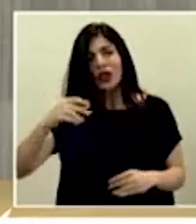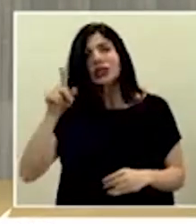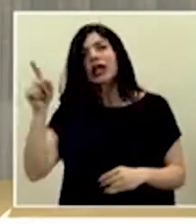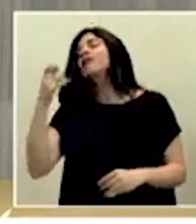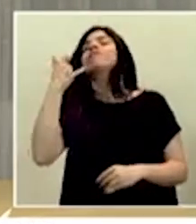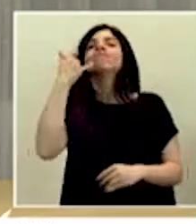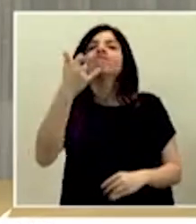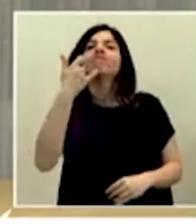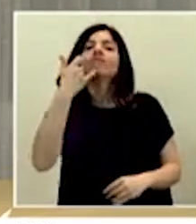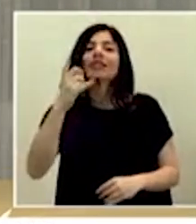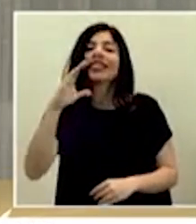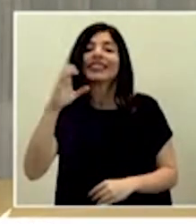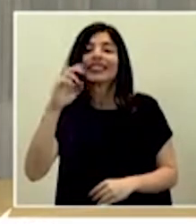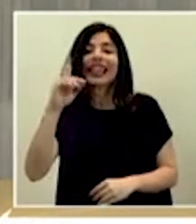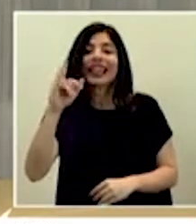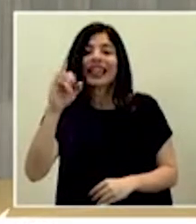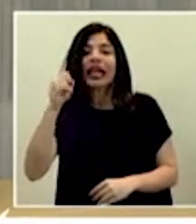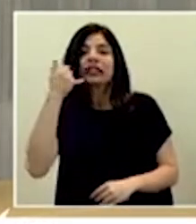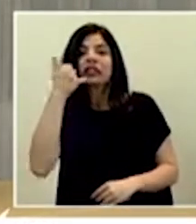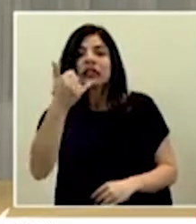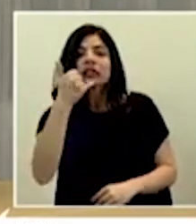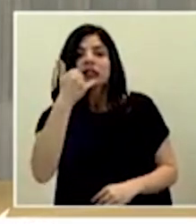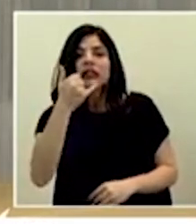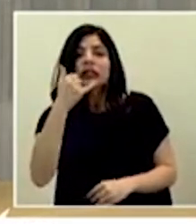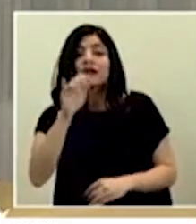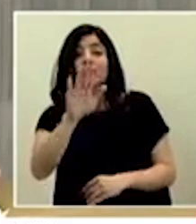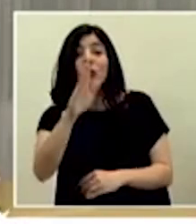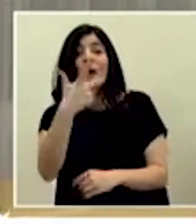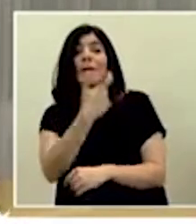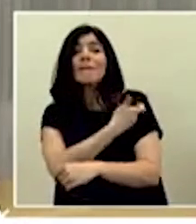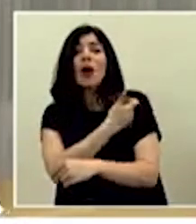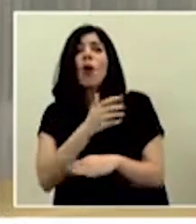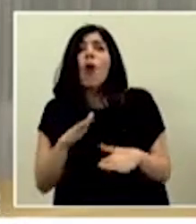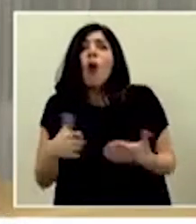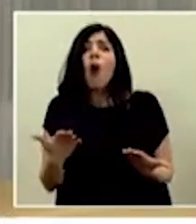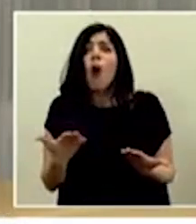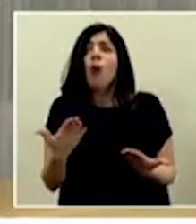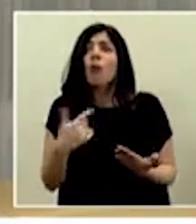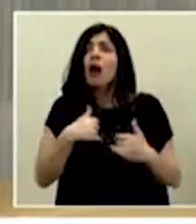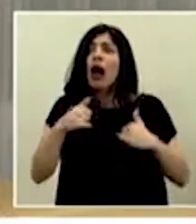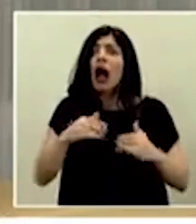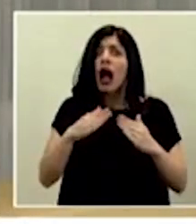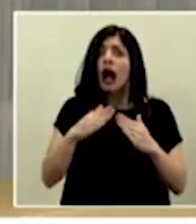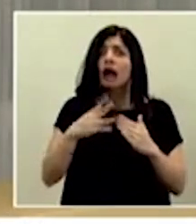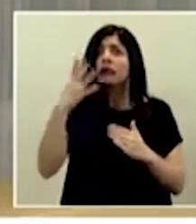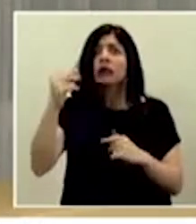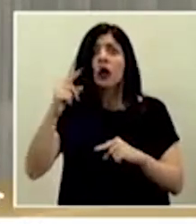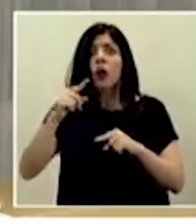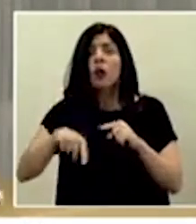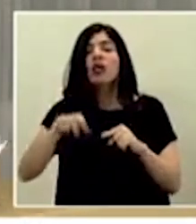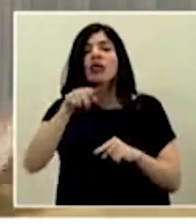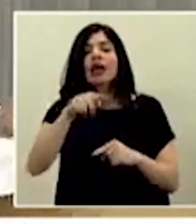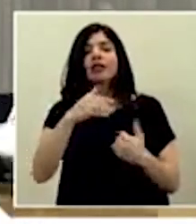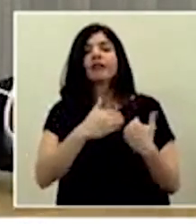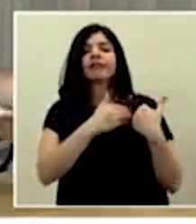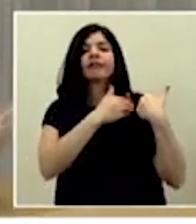llamados por el sendéis y el manejo de su vacunación va a ser coordinado